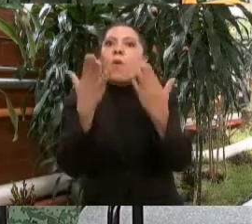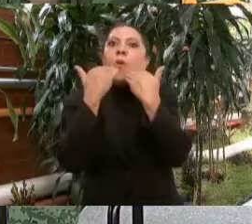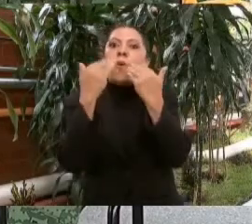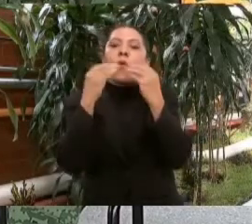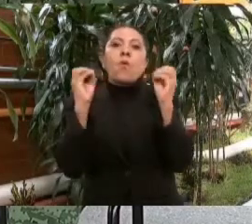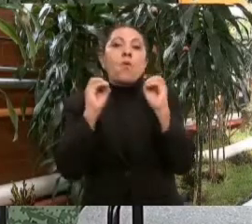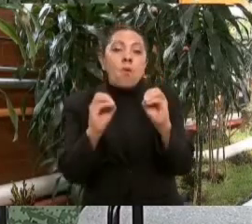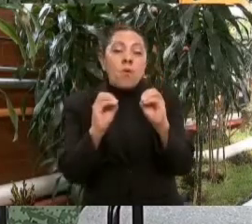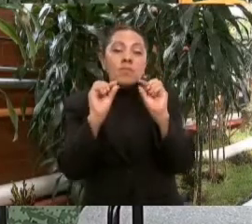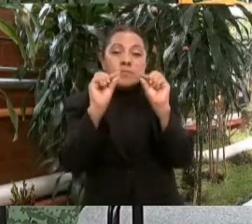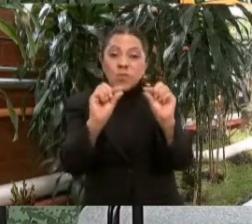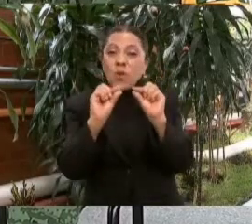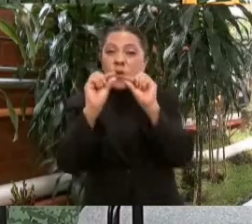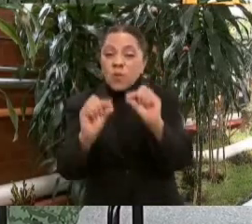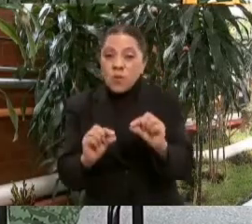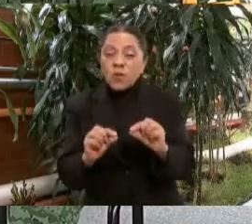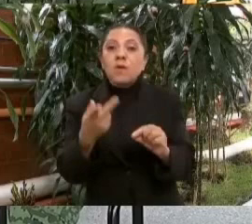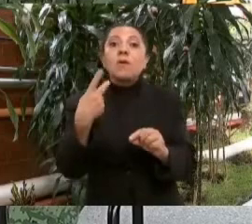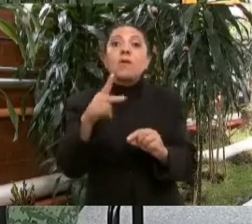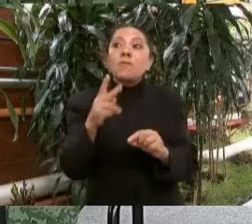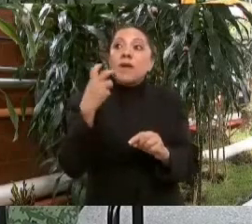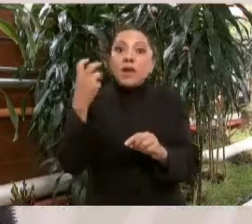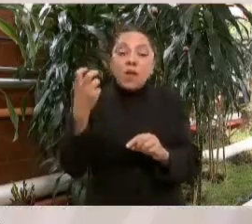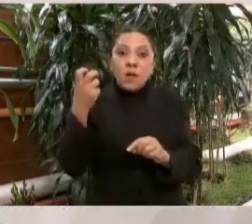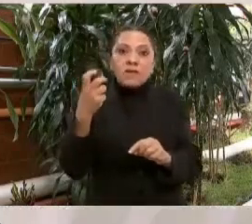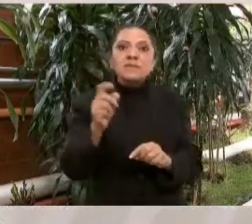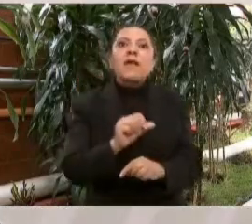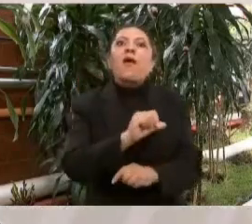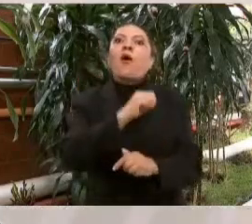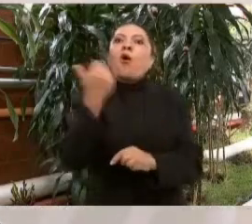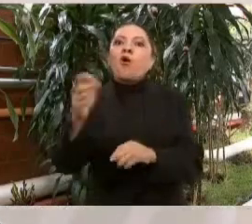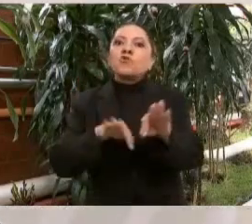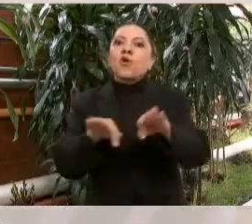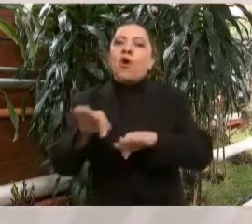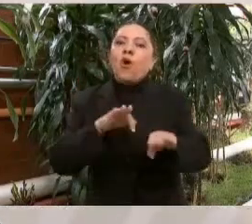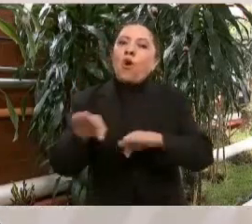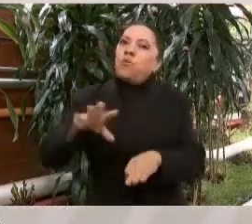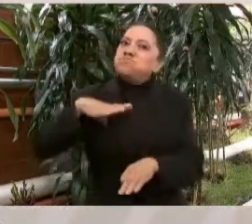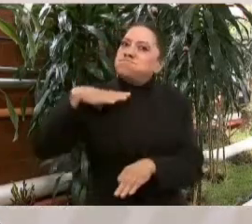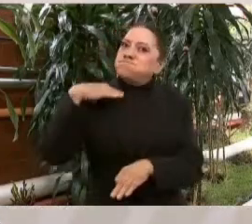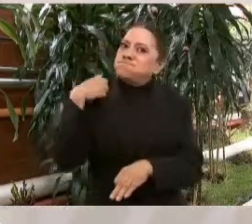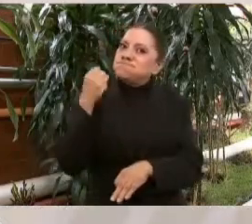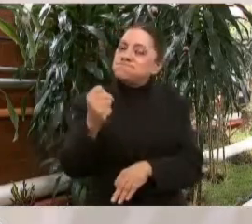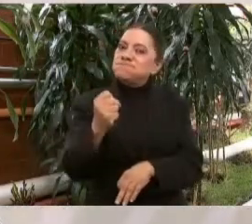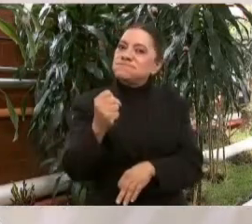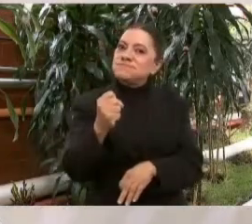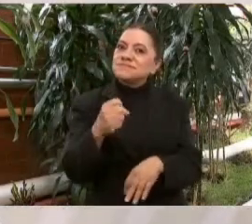Esa fue otra de las